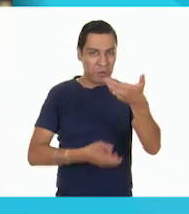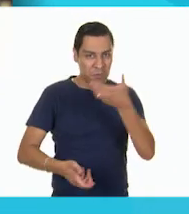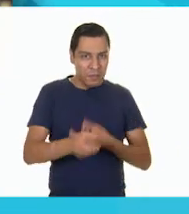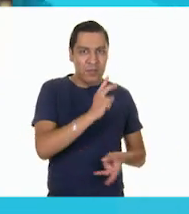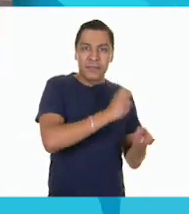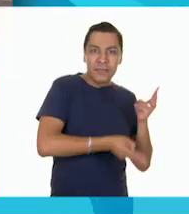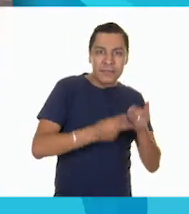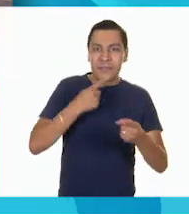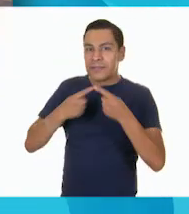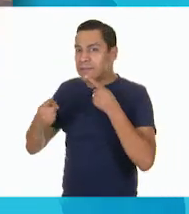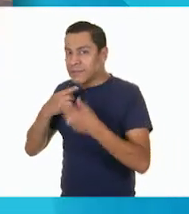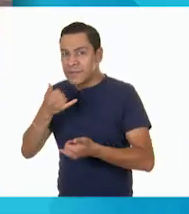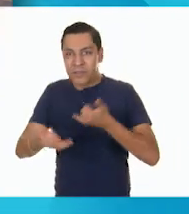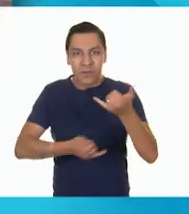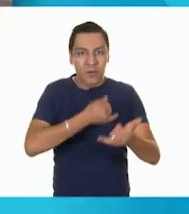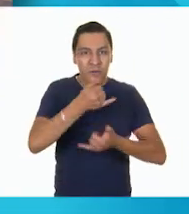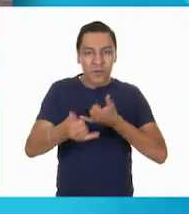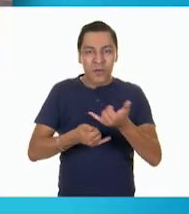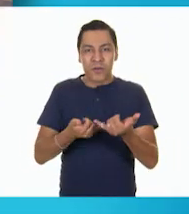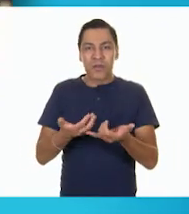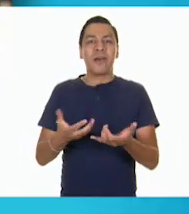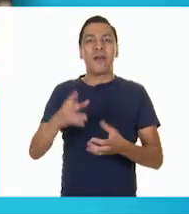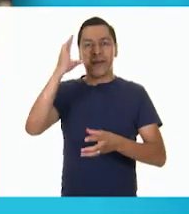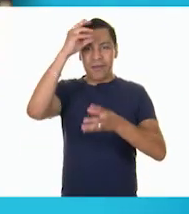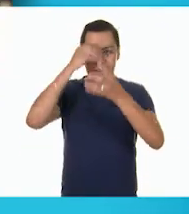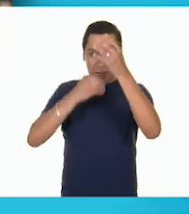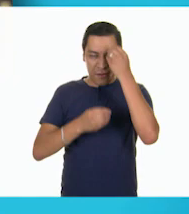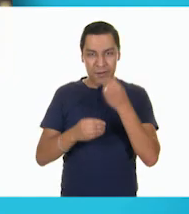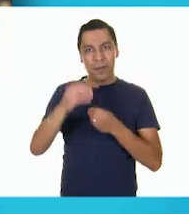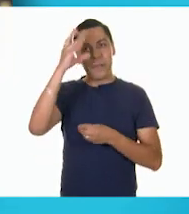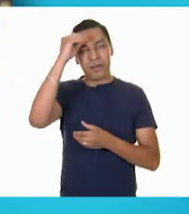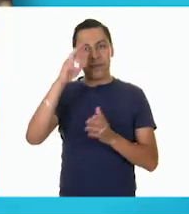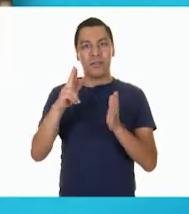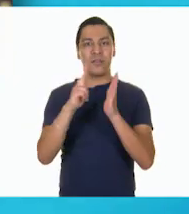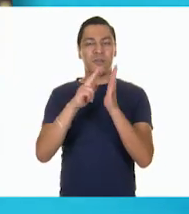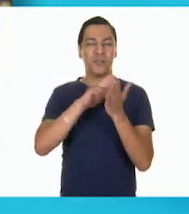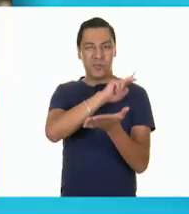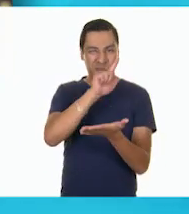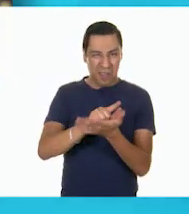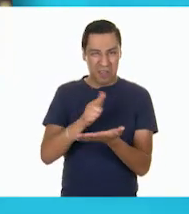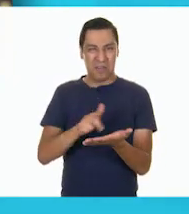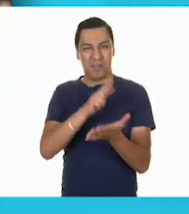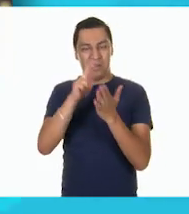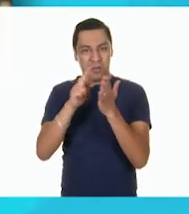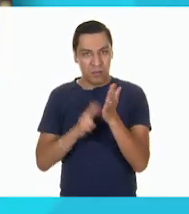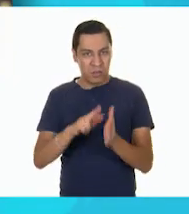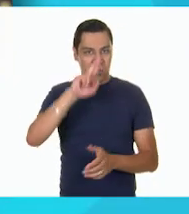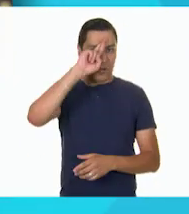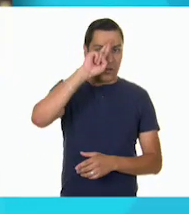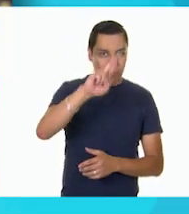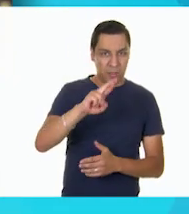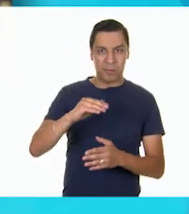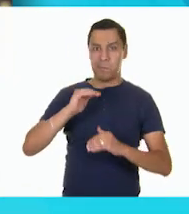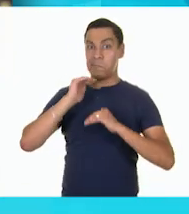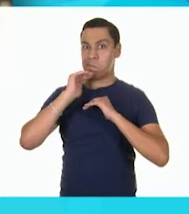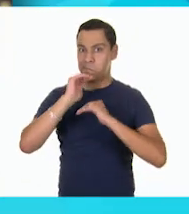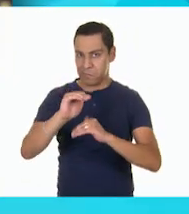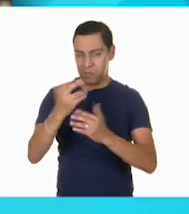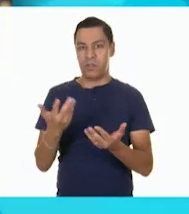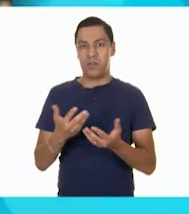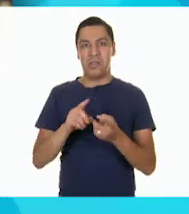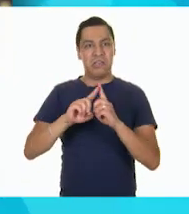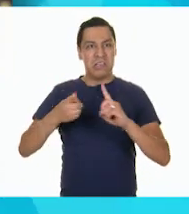forma con los demás. Mediante el juego puedes aprender normas, puedes aprender respeto, puedes aprender límites, puedes aprender a